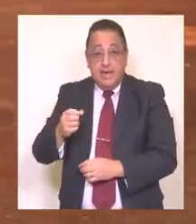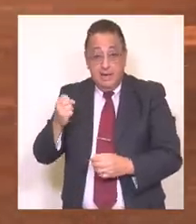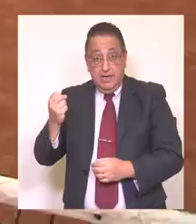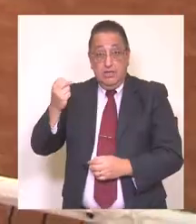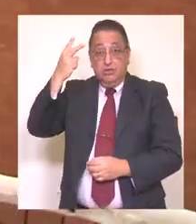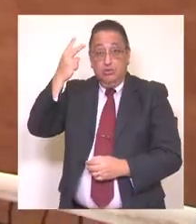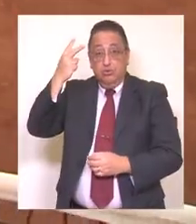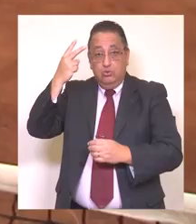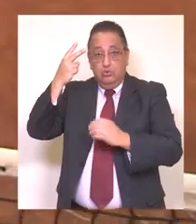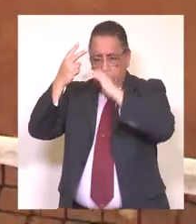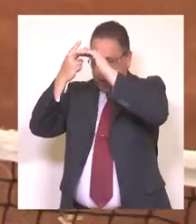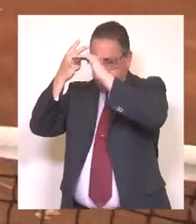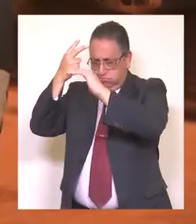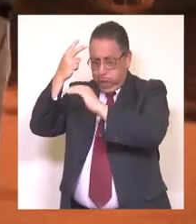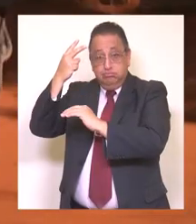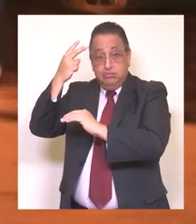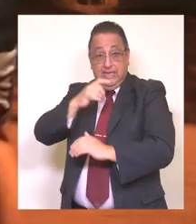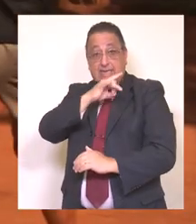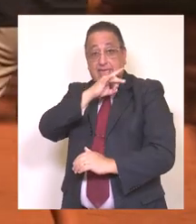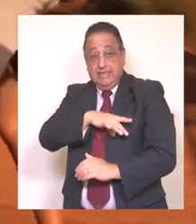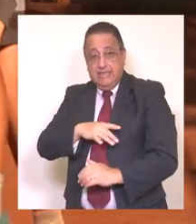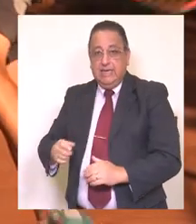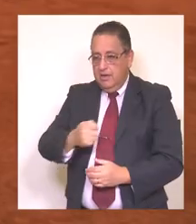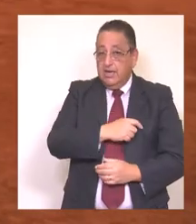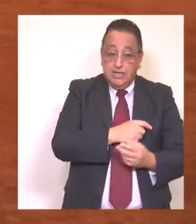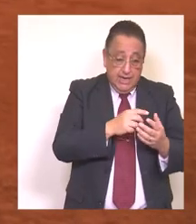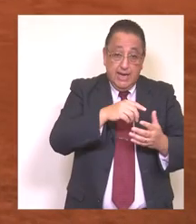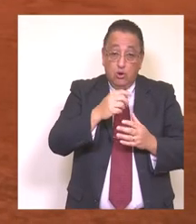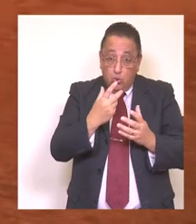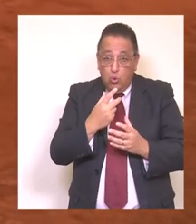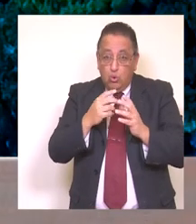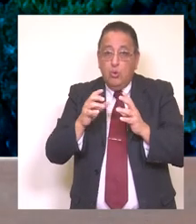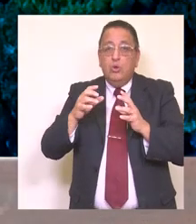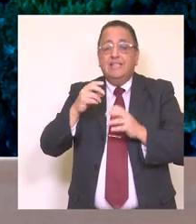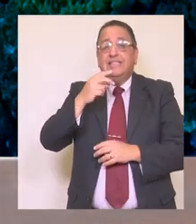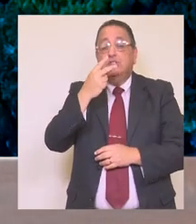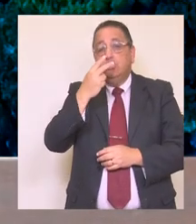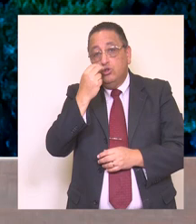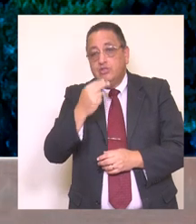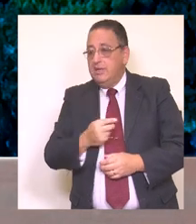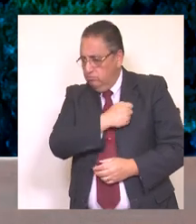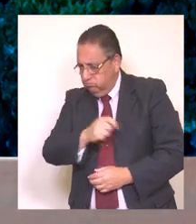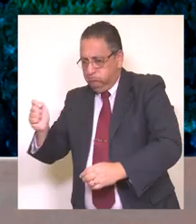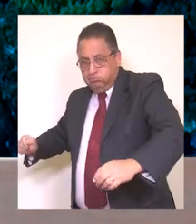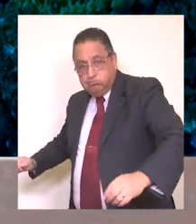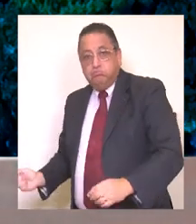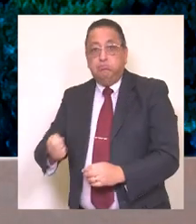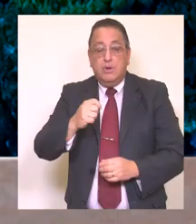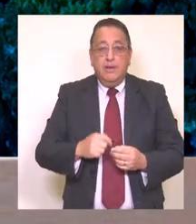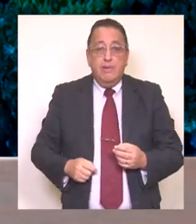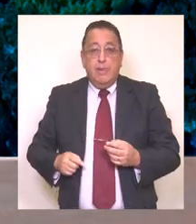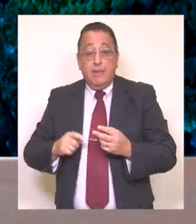nivel nacional en su categoría sub-12 en tenis. Finalmente, quiero destacar al profesor